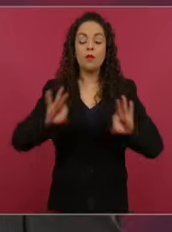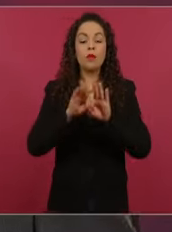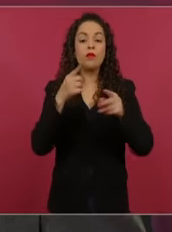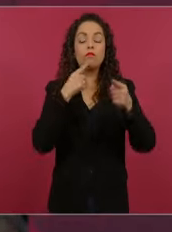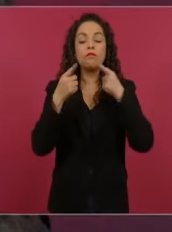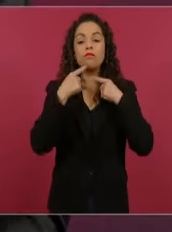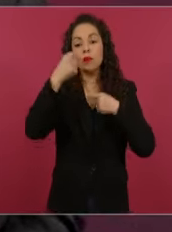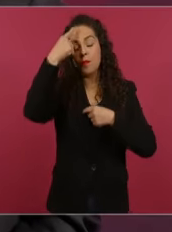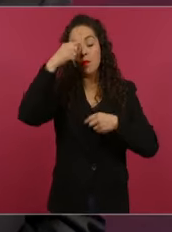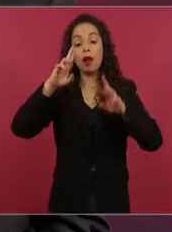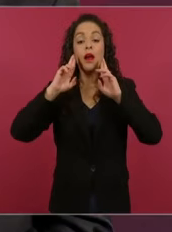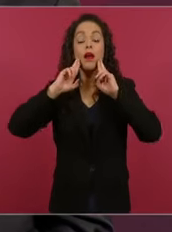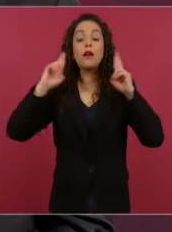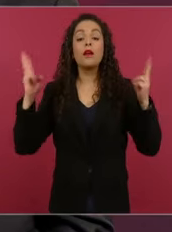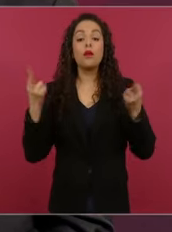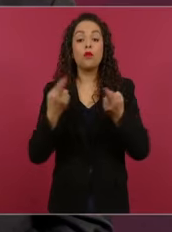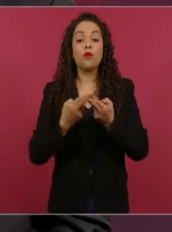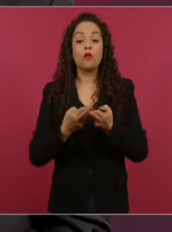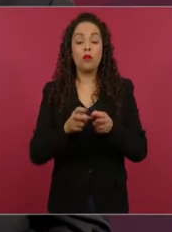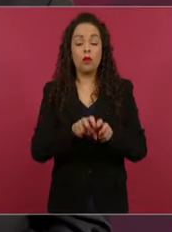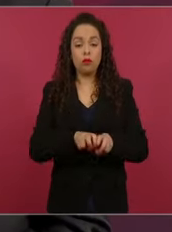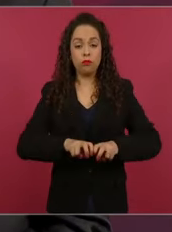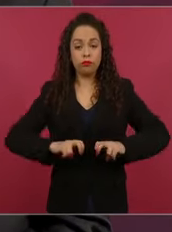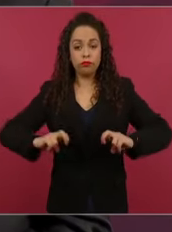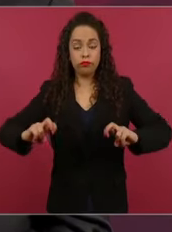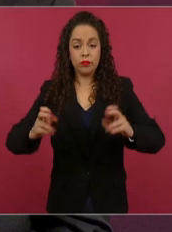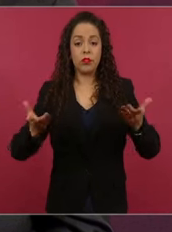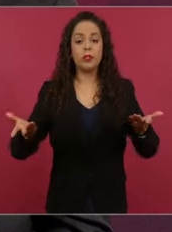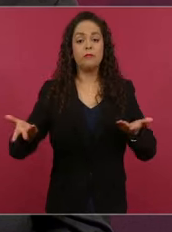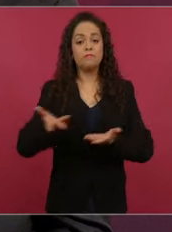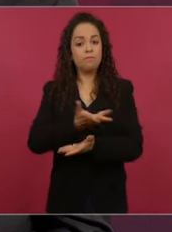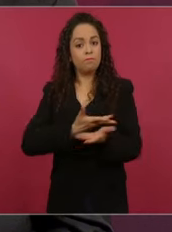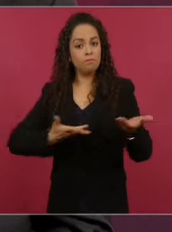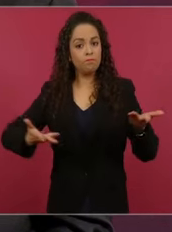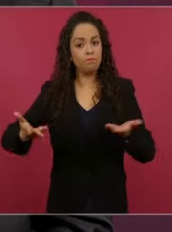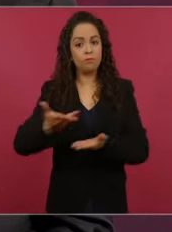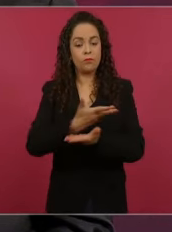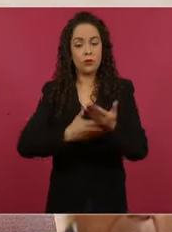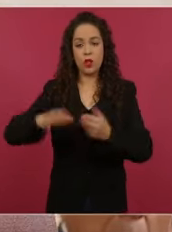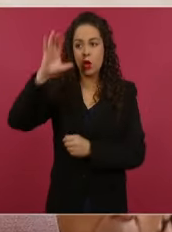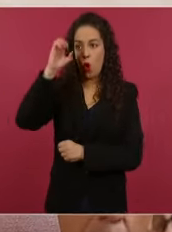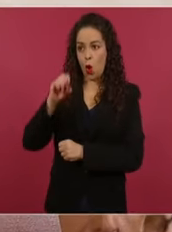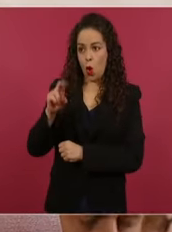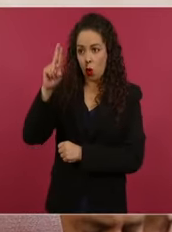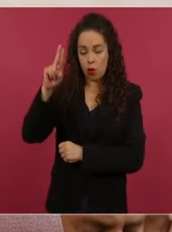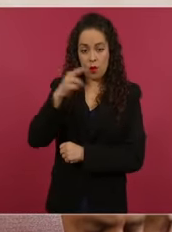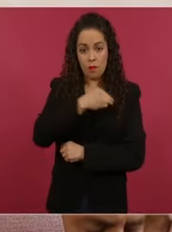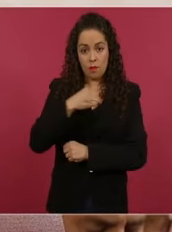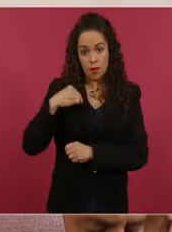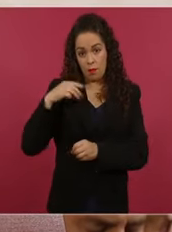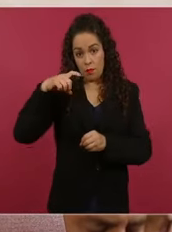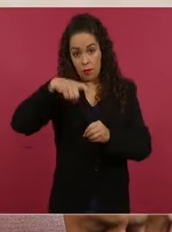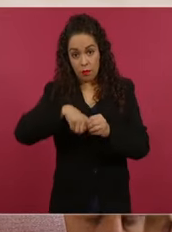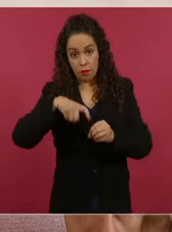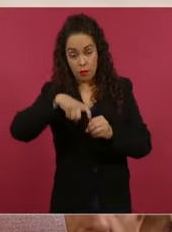Naciones Unidas, con la participación de todos los países miembros,